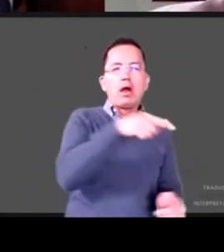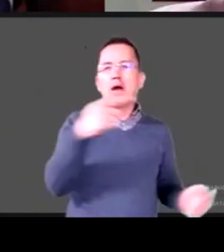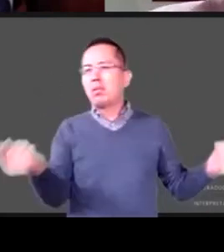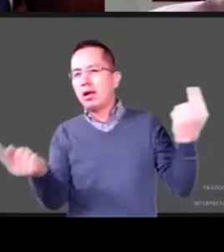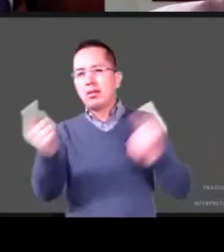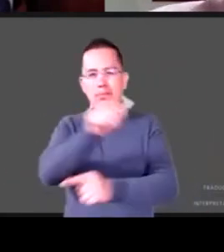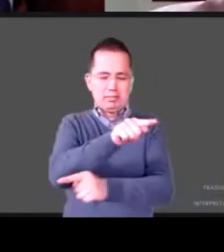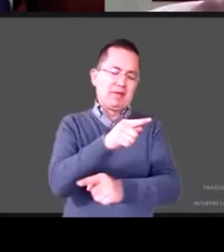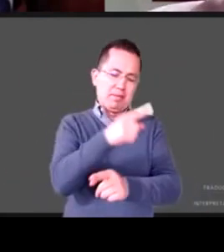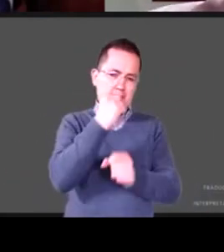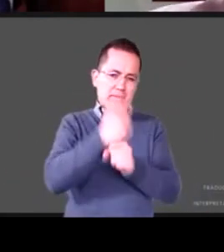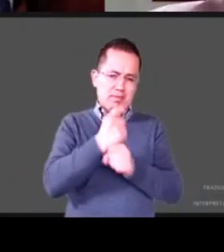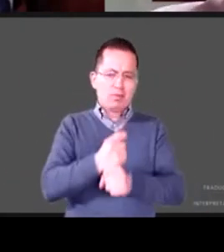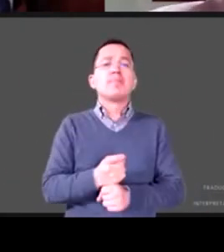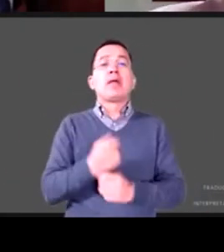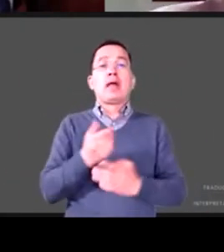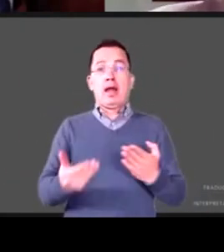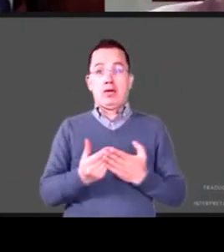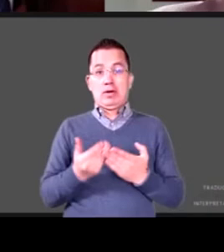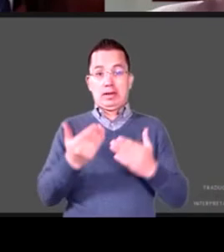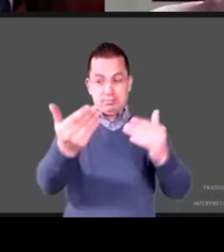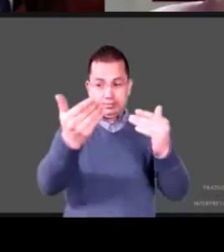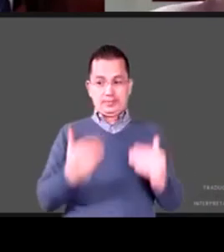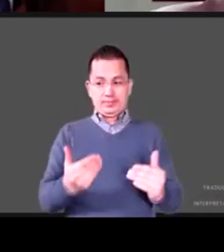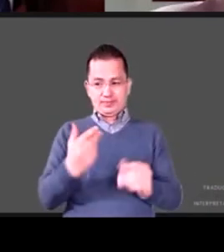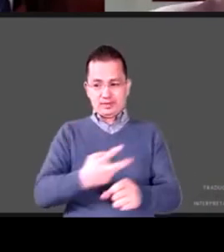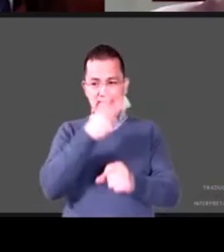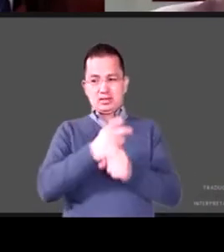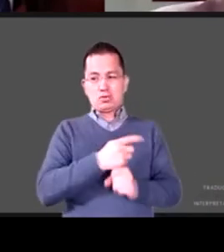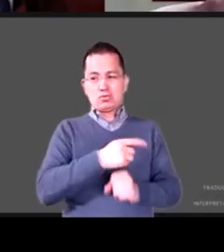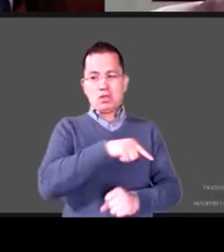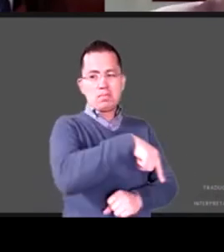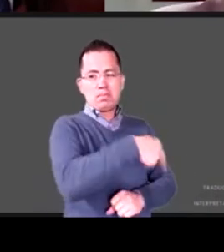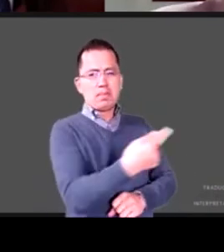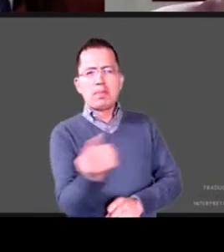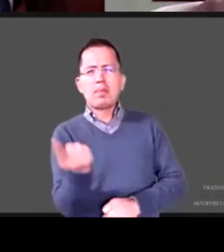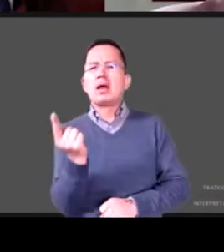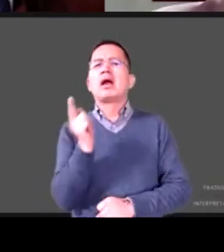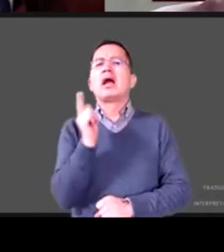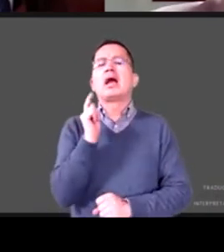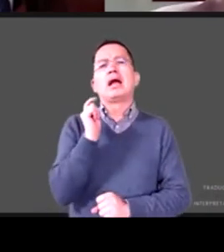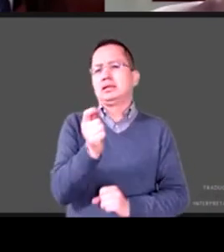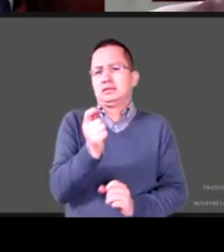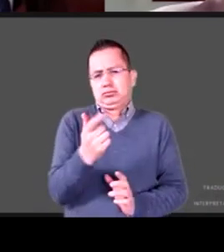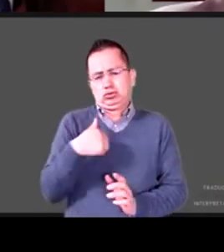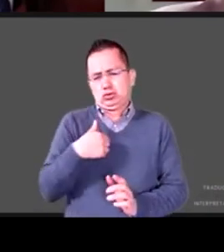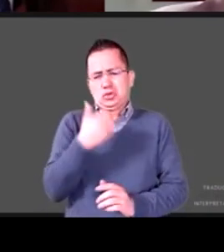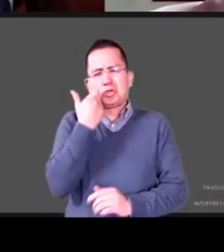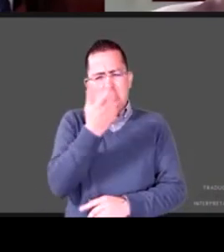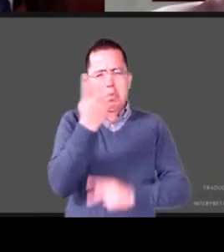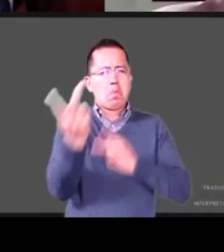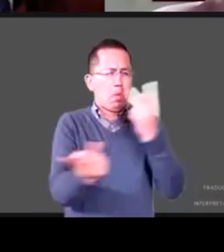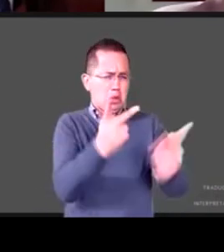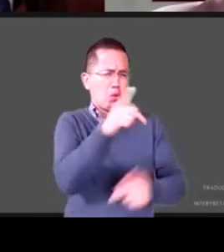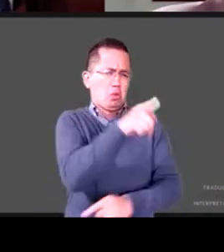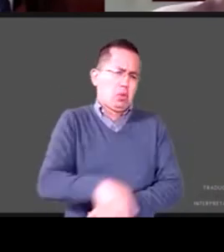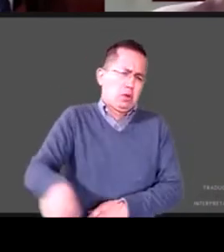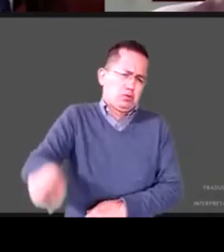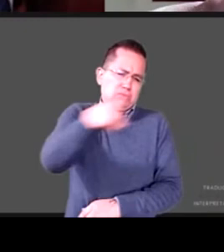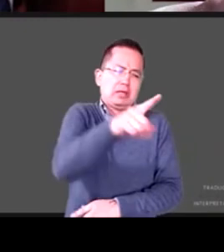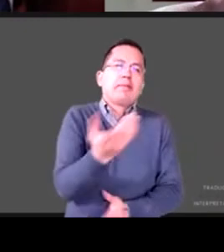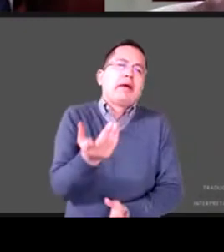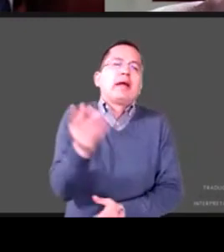siguiente ronda pues con una pregunta que resulta obvia para esta charla